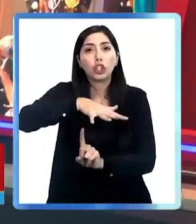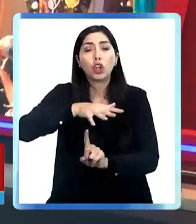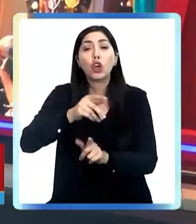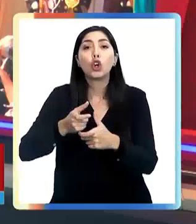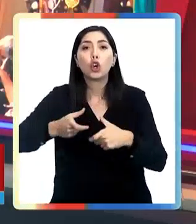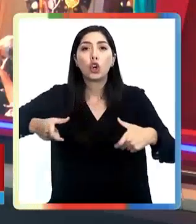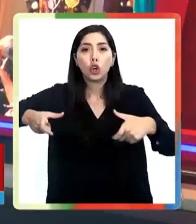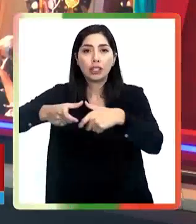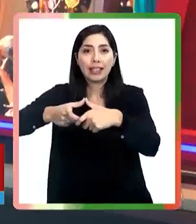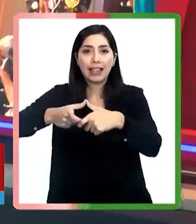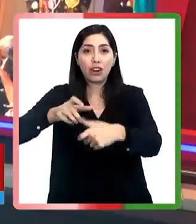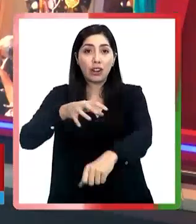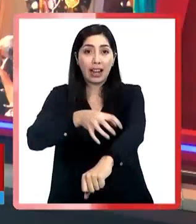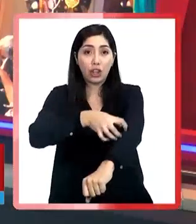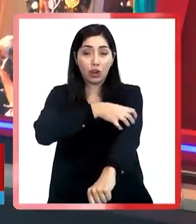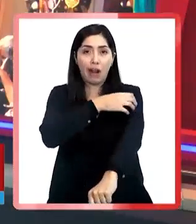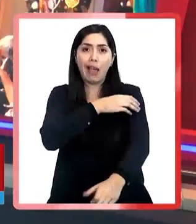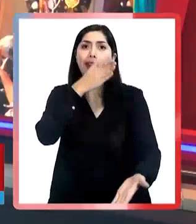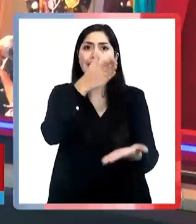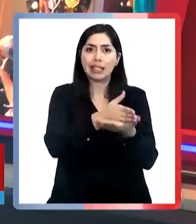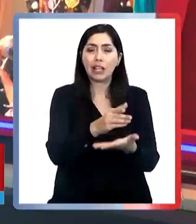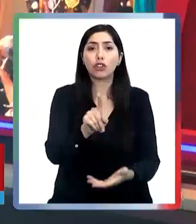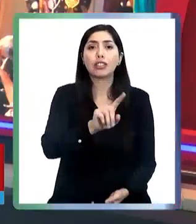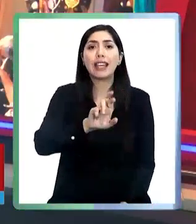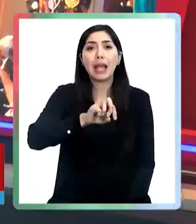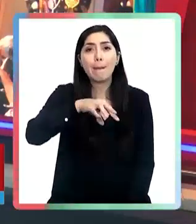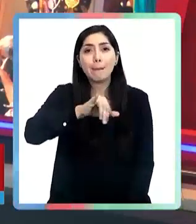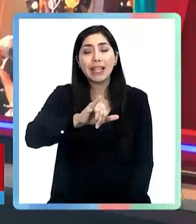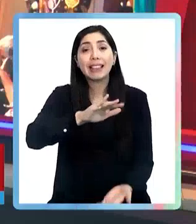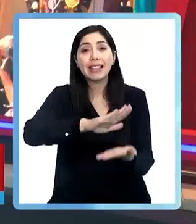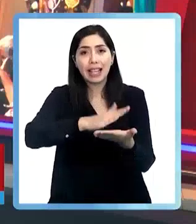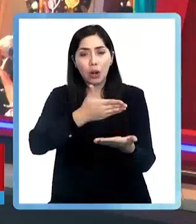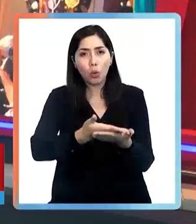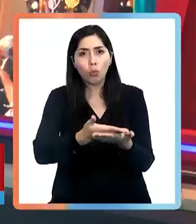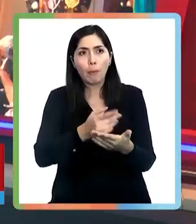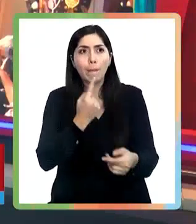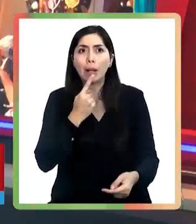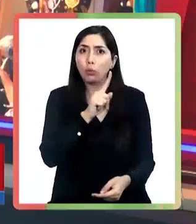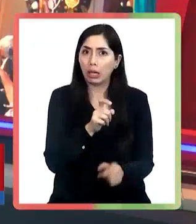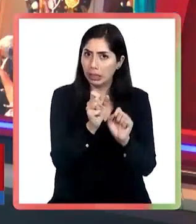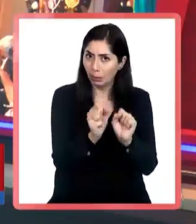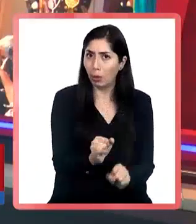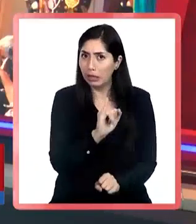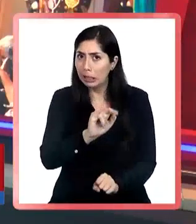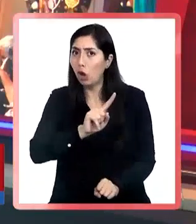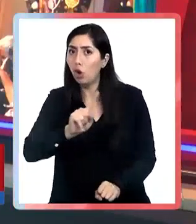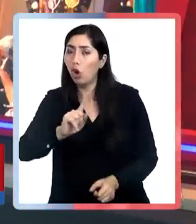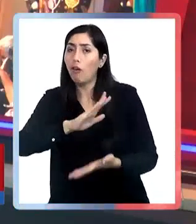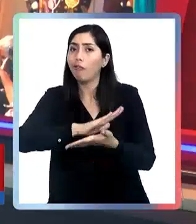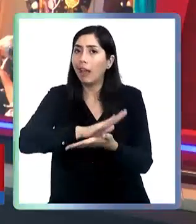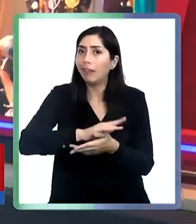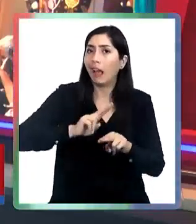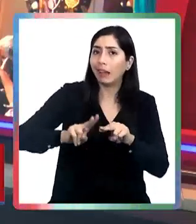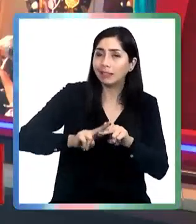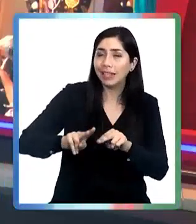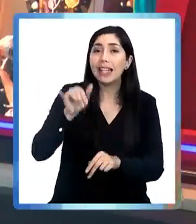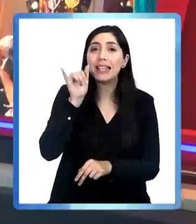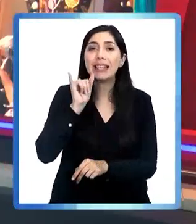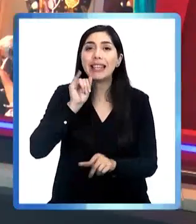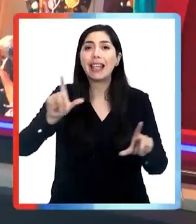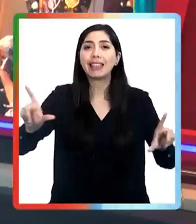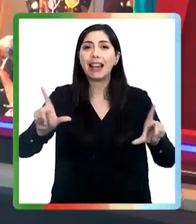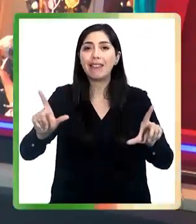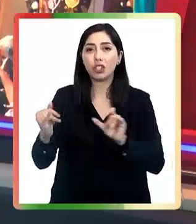regionales exigieron al Ceremi de Salud precisar si se podrá realizar o no la celebración. Y Quique Televisión con los